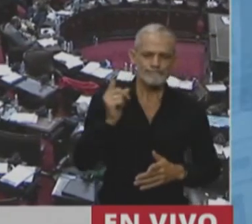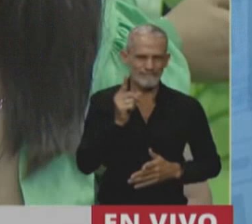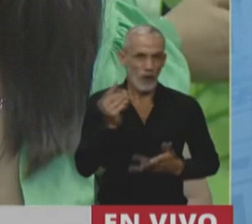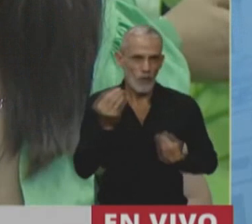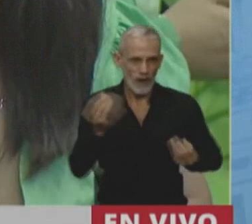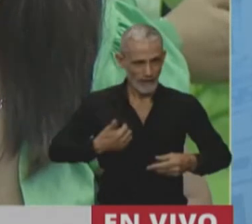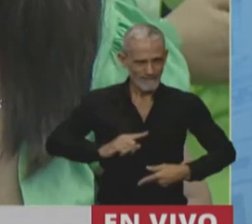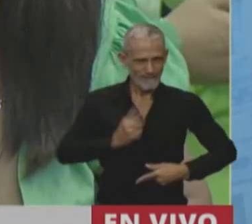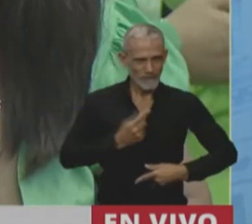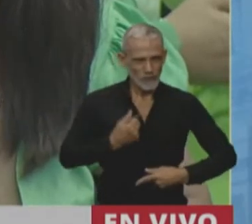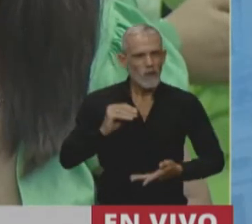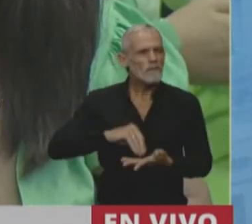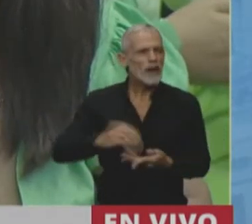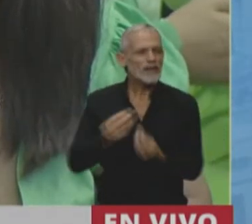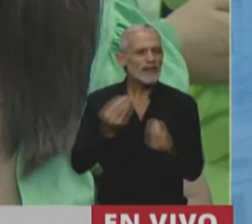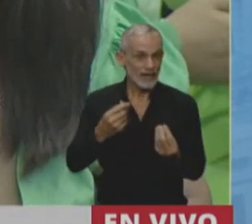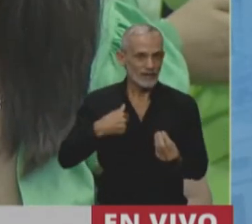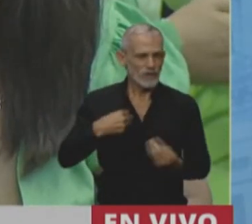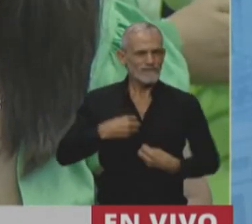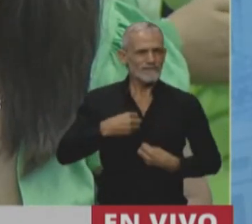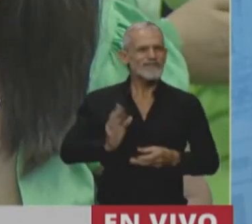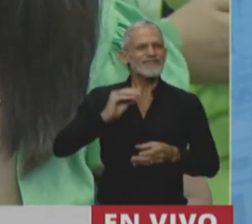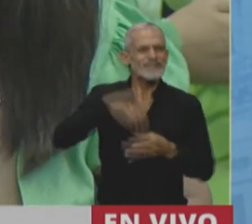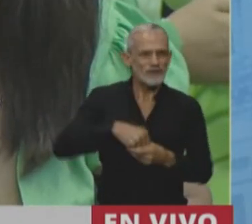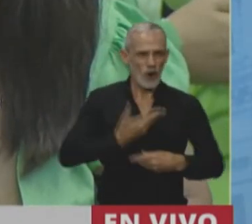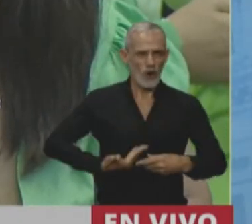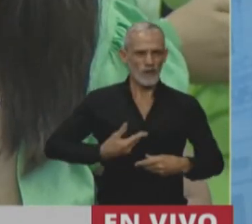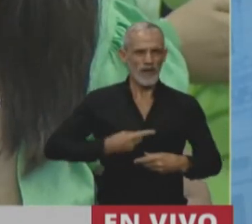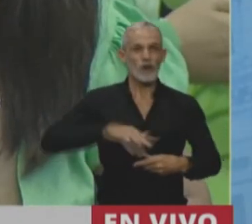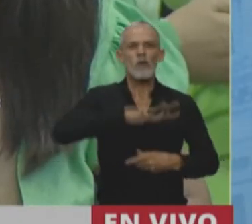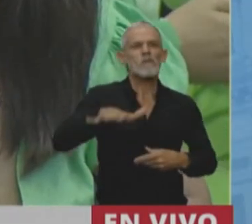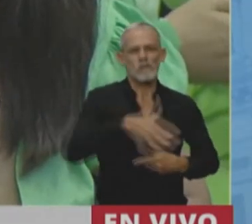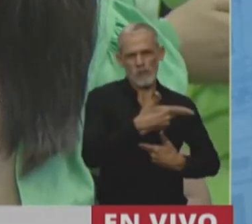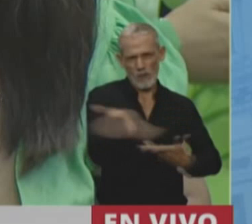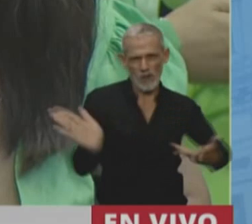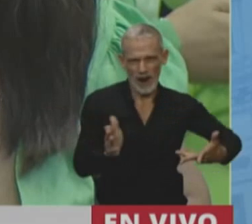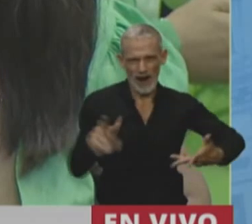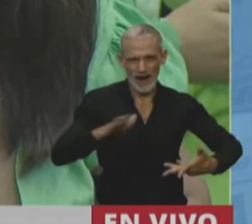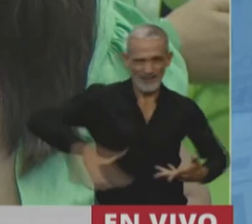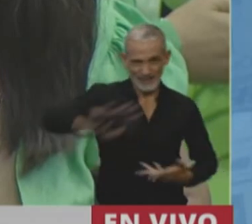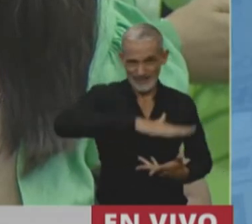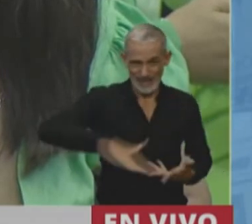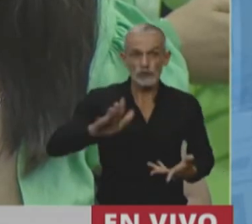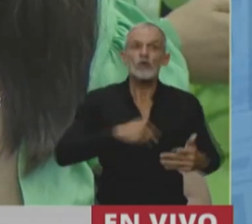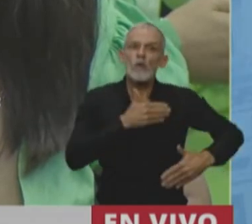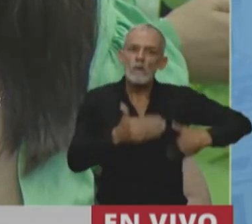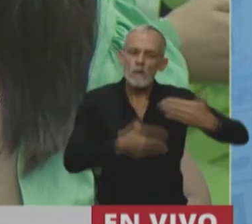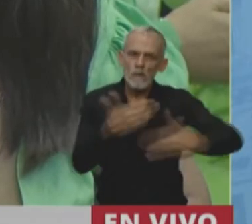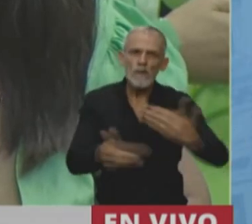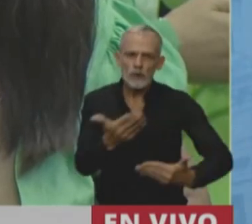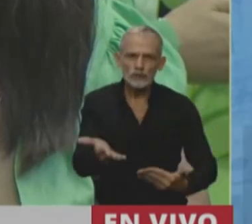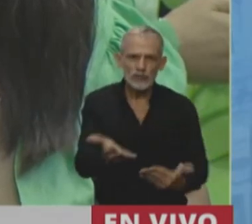el orgullo además de sentirme parte de un gobierno popular y saber que en esos procesos